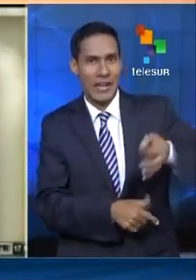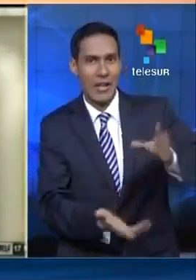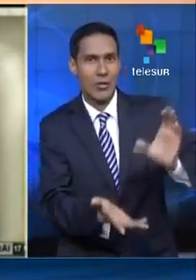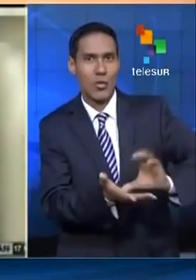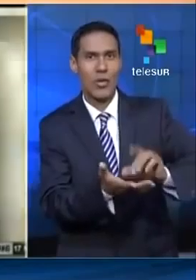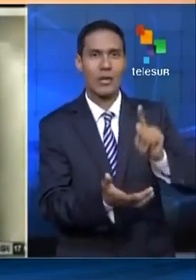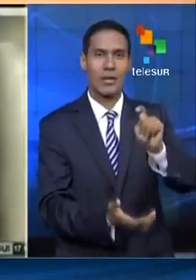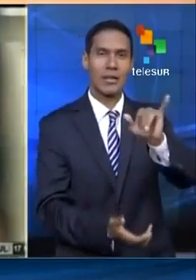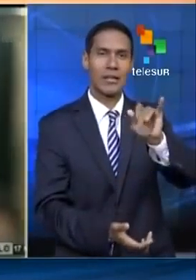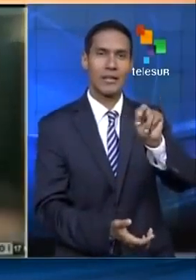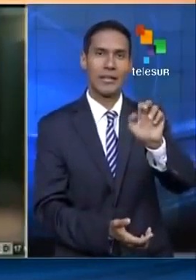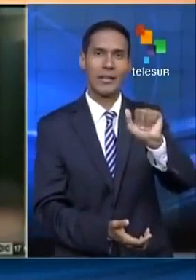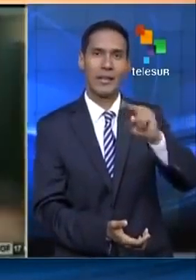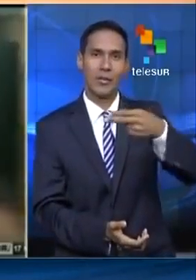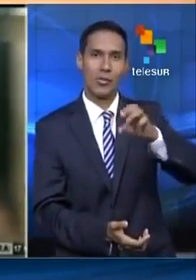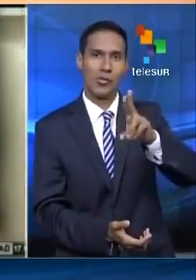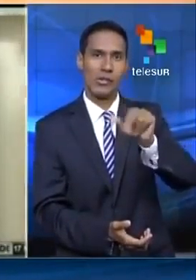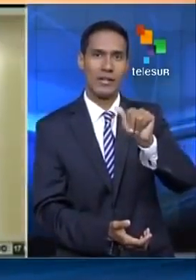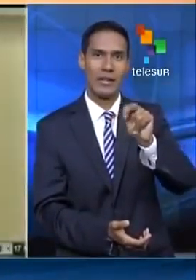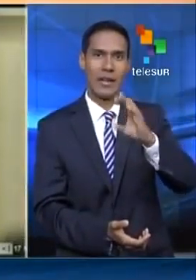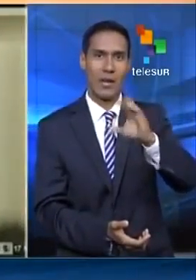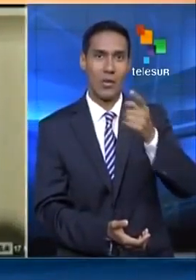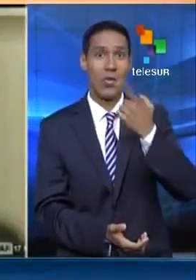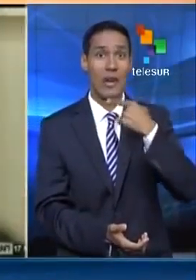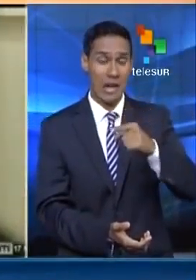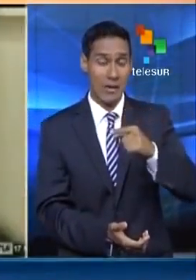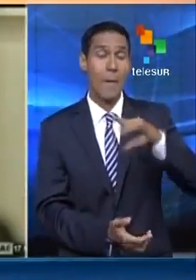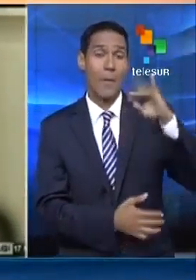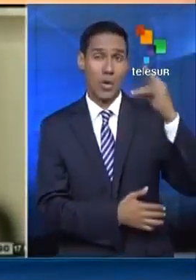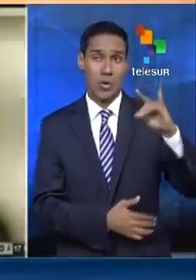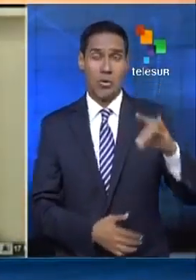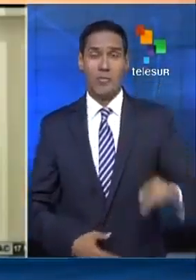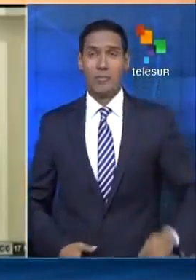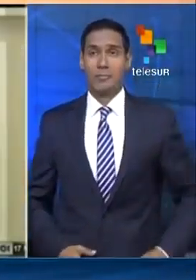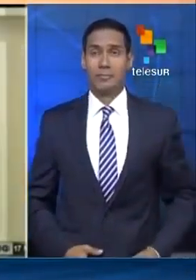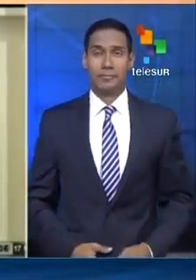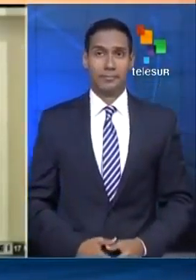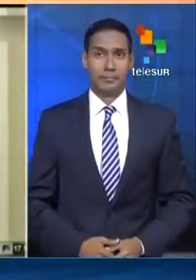en la ciudad de Tinahuanaco, ubicada en el altiplano boliviano.